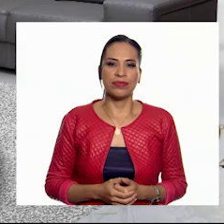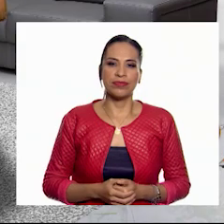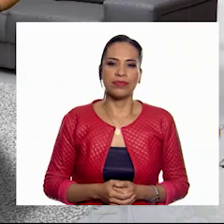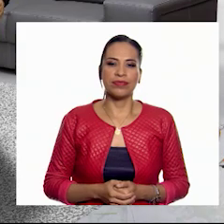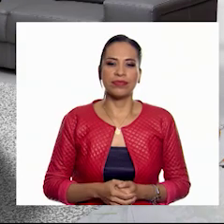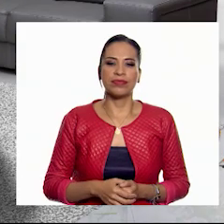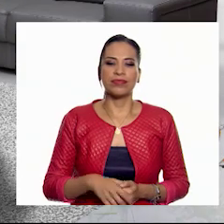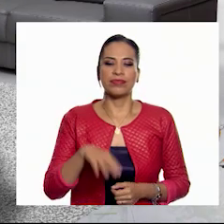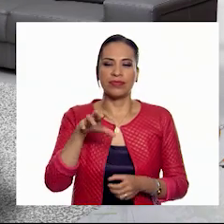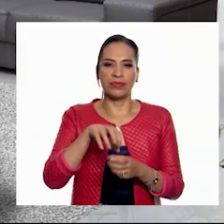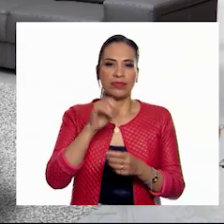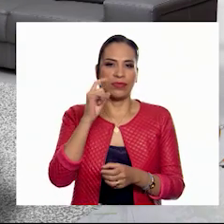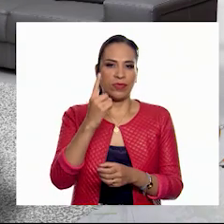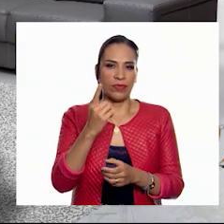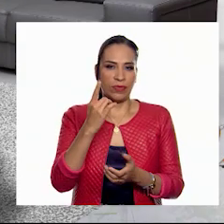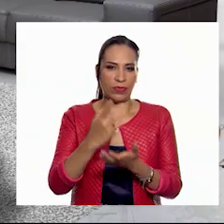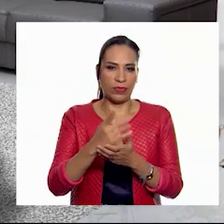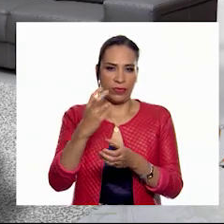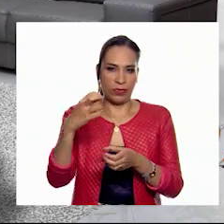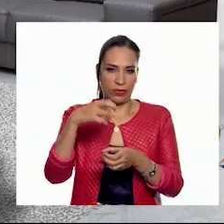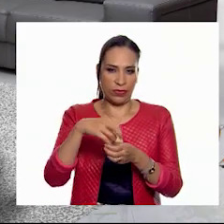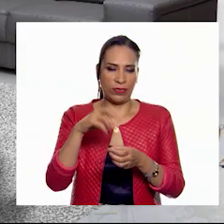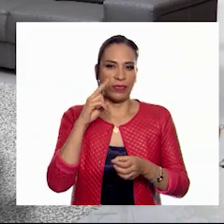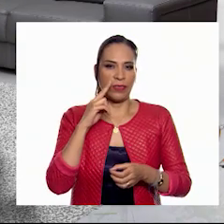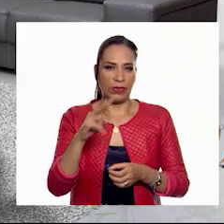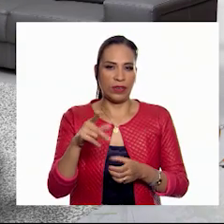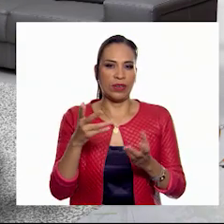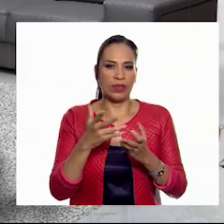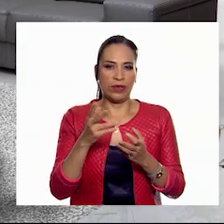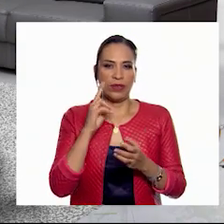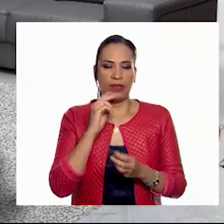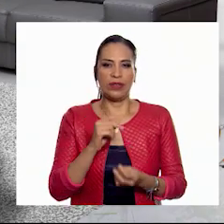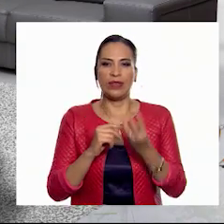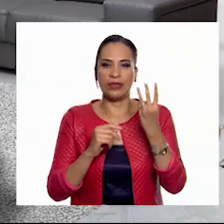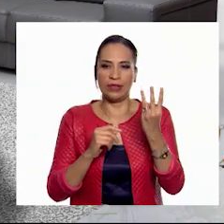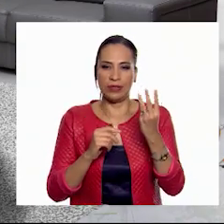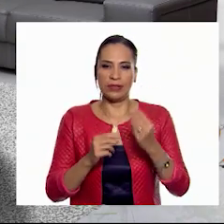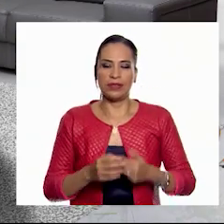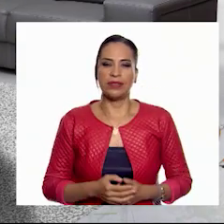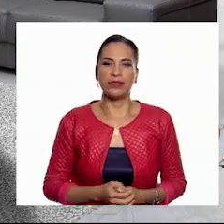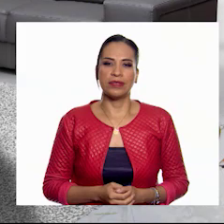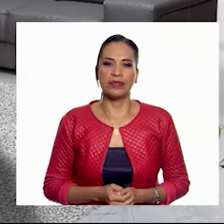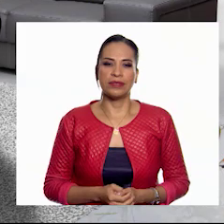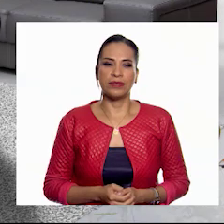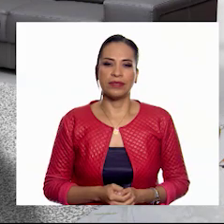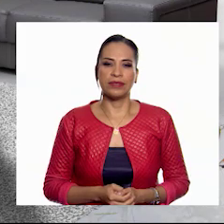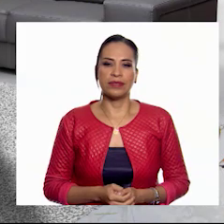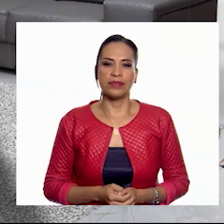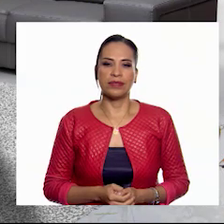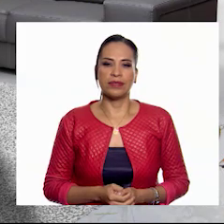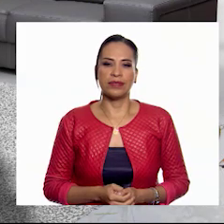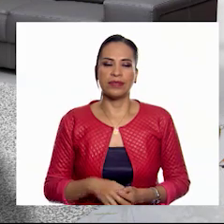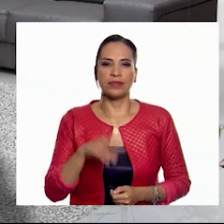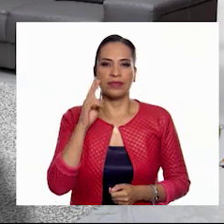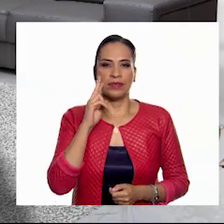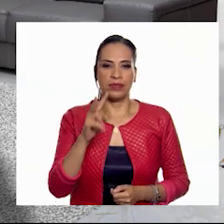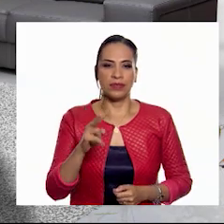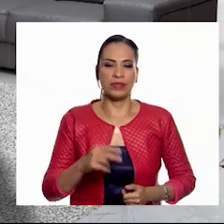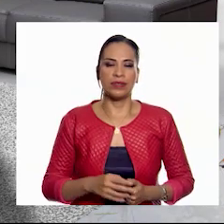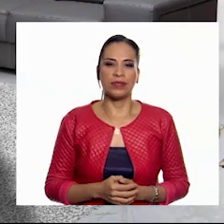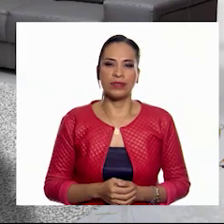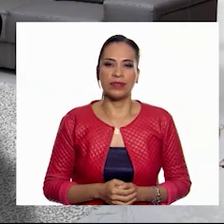Y solo vas a agarrar uno con tu pelotita. Lo vamos a hacer con los tres. Así. Ajá. Pero hace tú para allá.